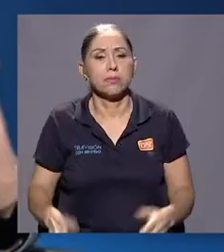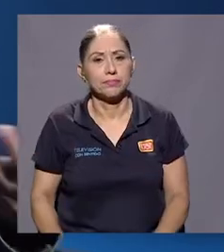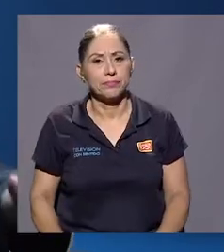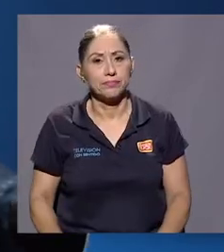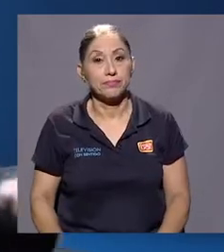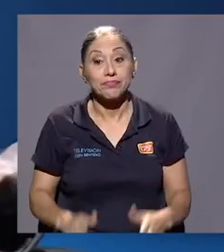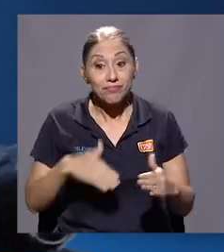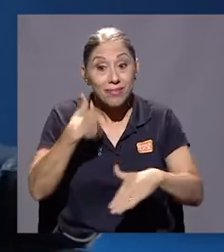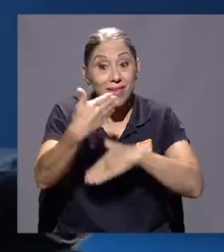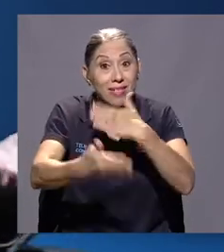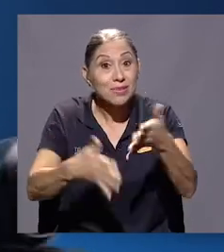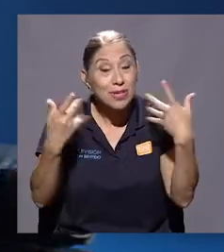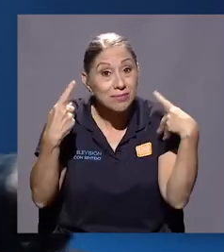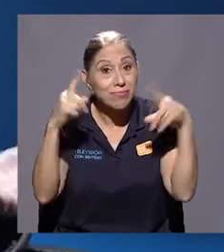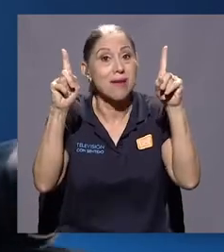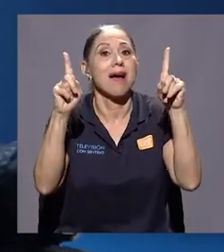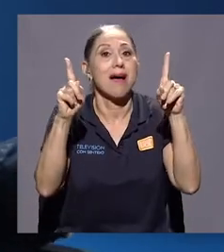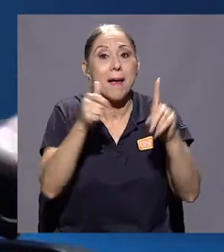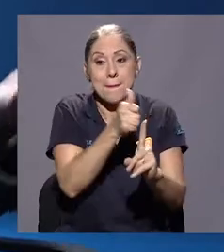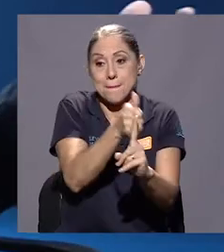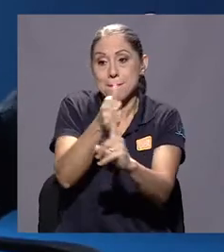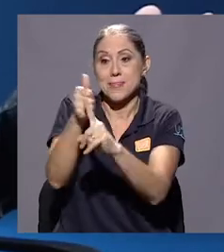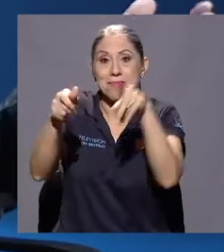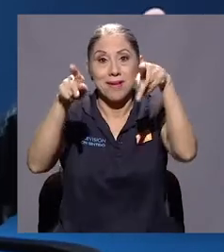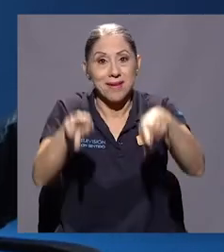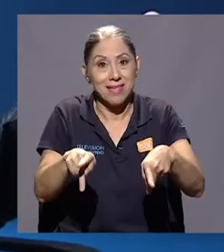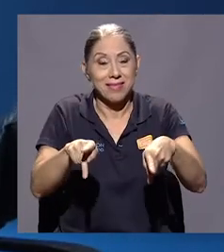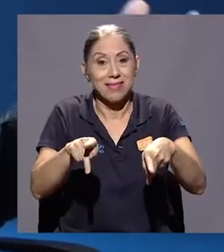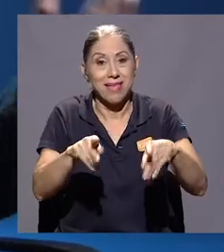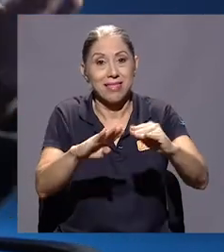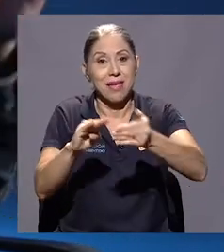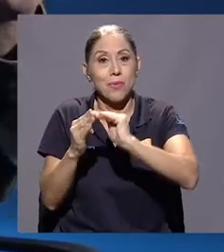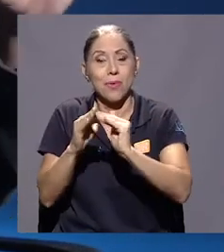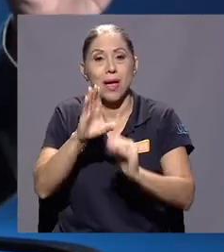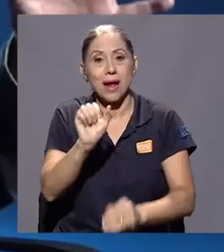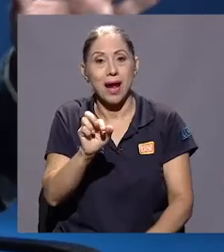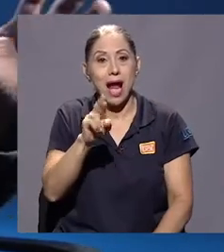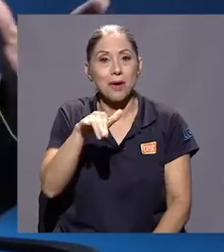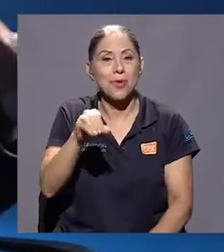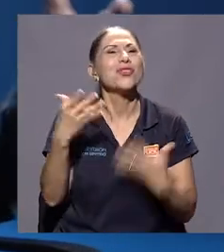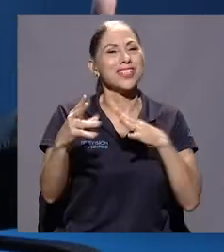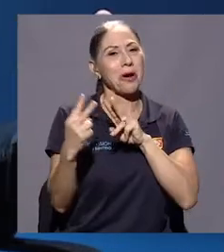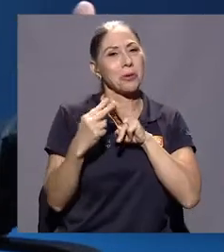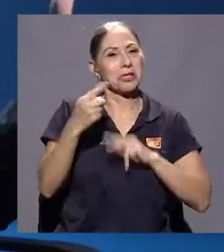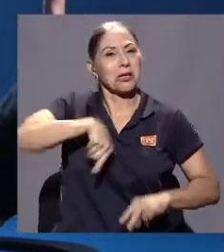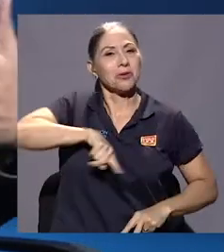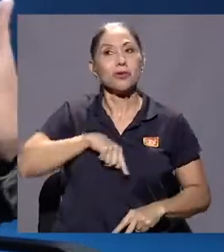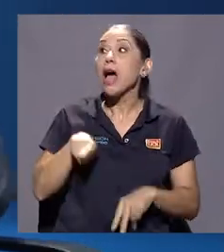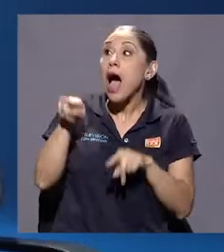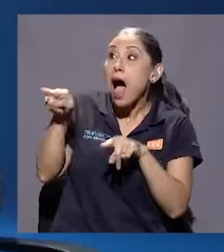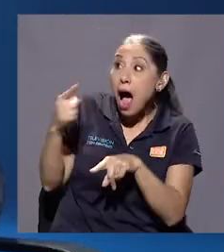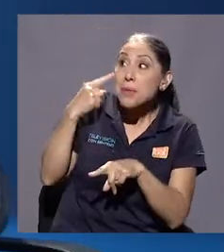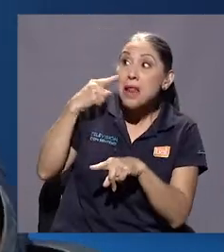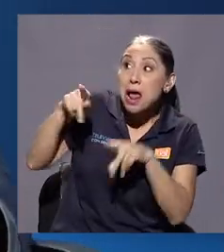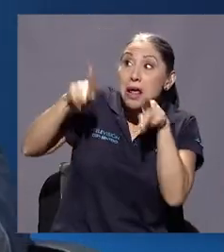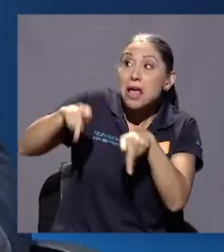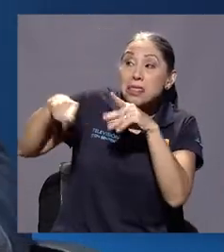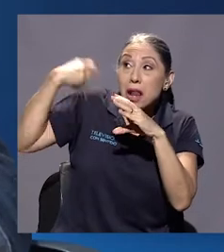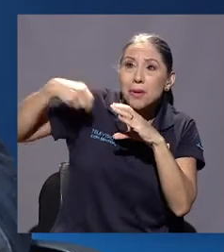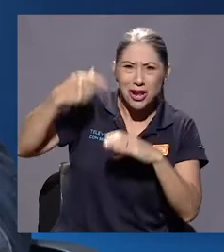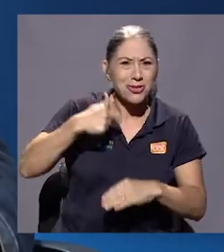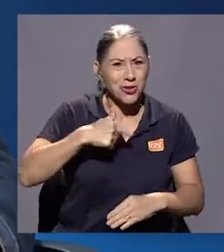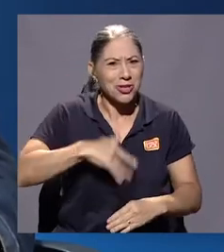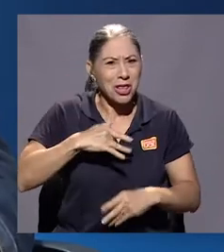después, finalmente, ya la misma gente de la Carpio ya nos conocía. Eran alos de la película. Entonces, yo siento que hasta nos protegían.